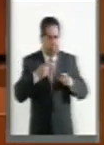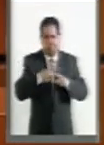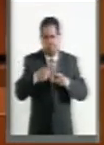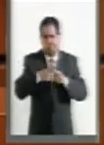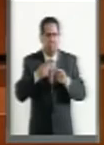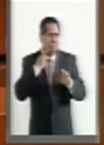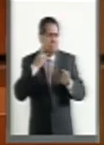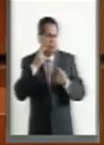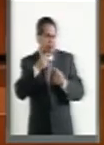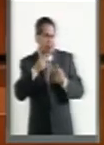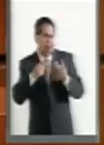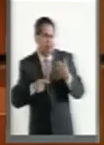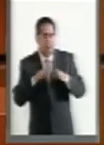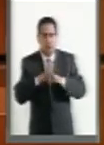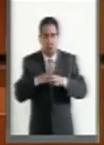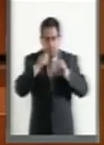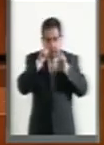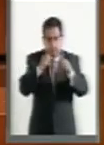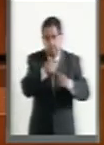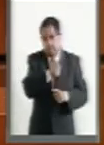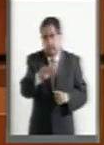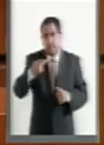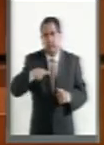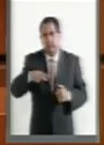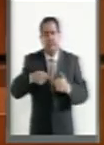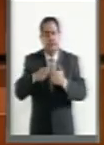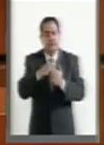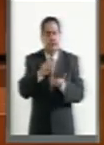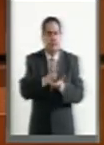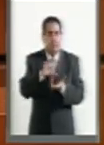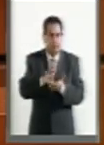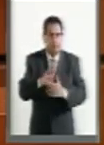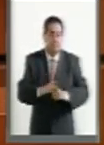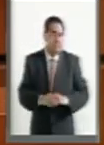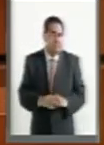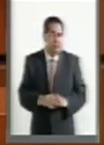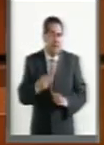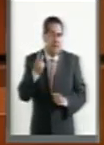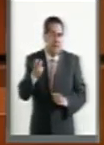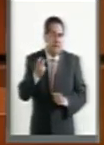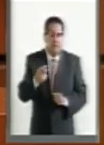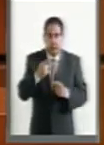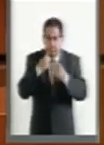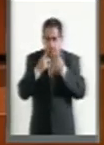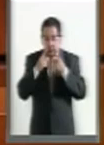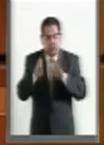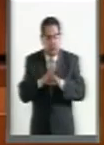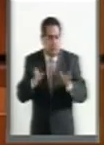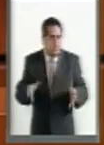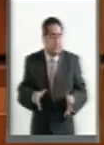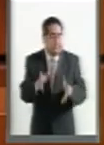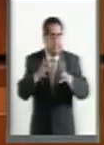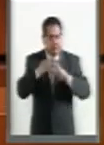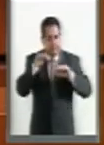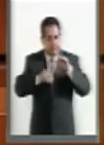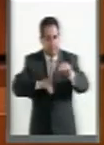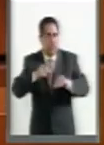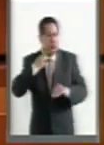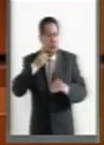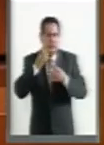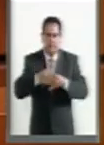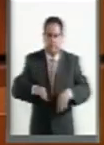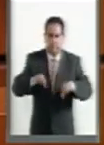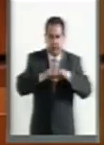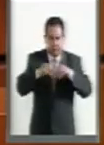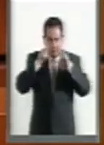políticas relativas a la atención de las personas con discapacidad, así como fomentar y elaborar políticas públicas y